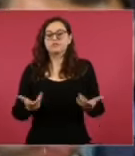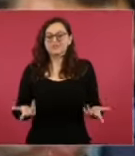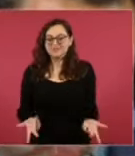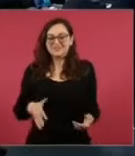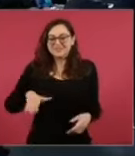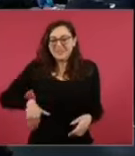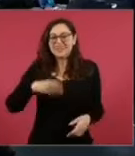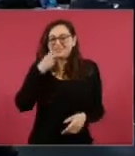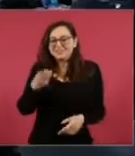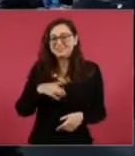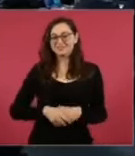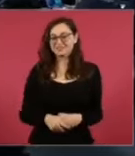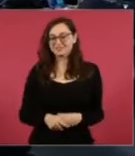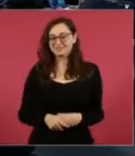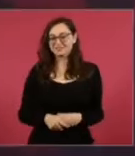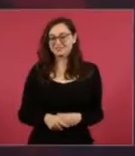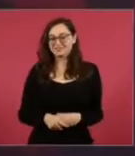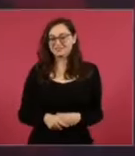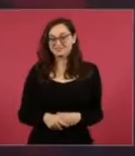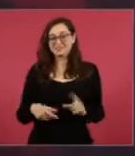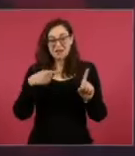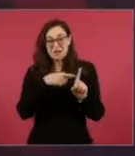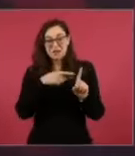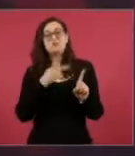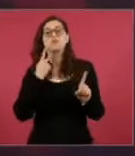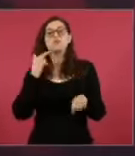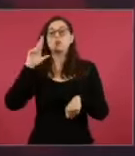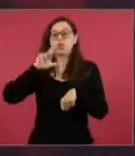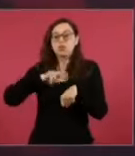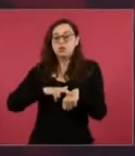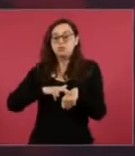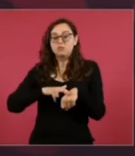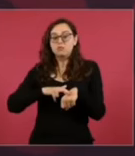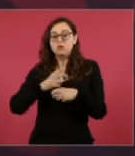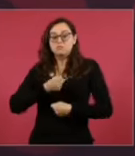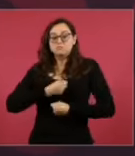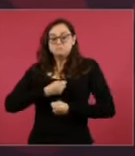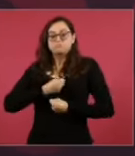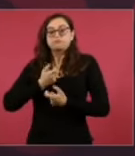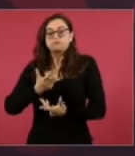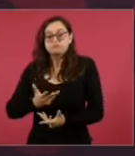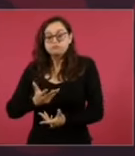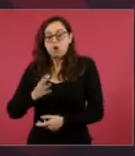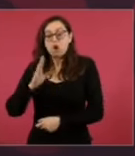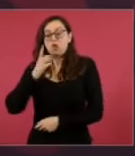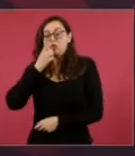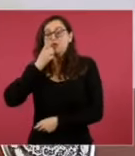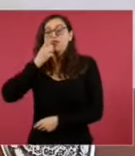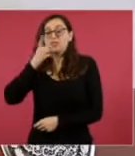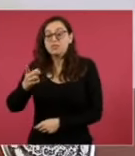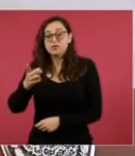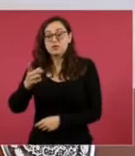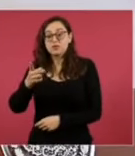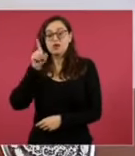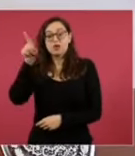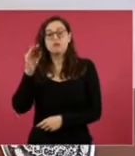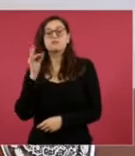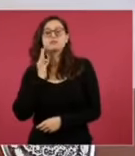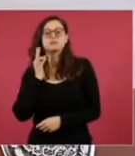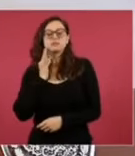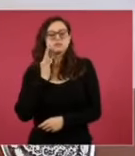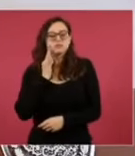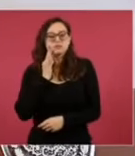le estoy diciendo. Porque el procurador, de acuerdo a lo que se decidió en la Fiscalía,